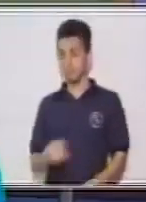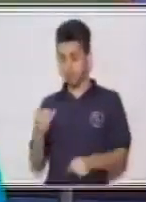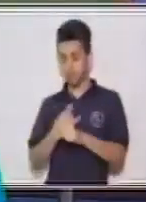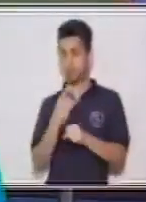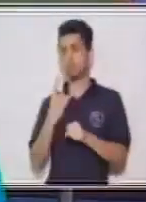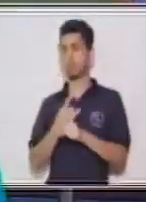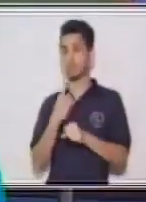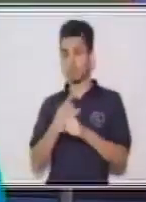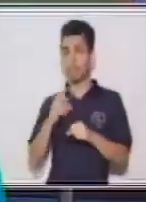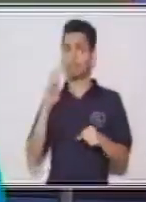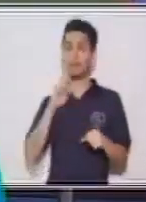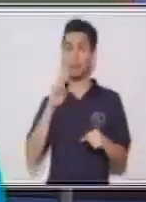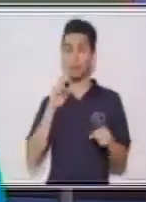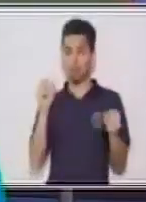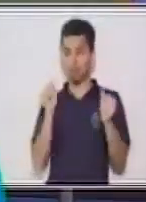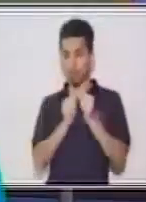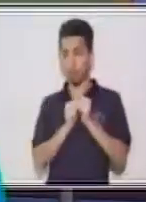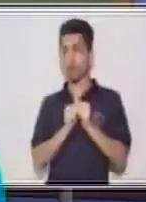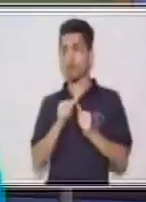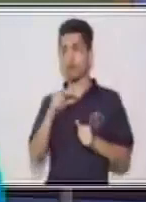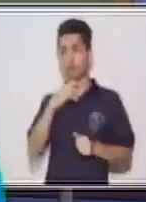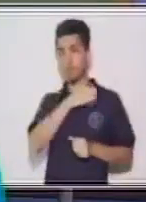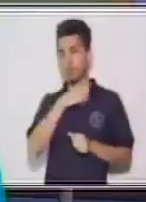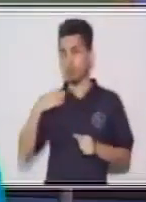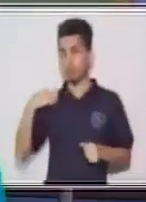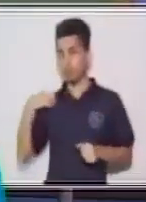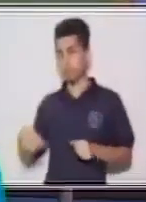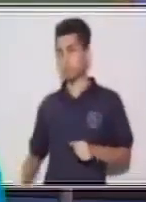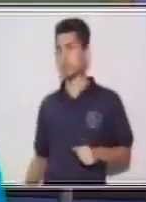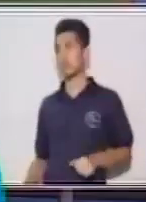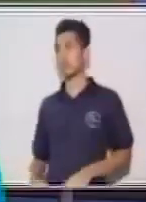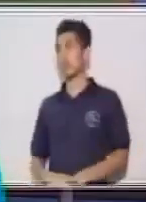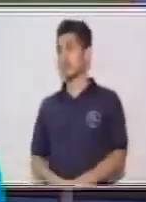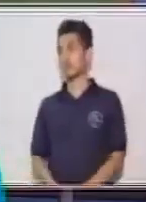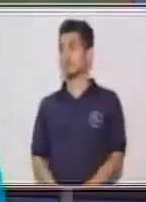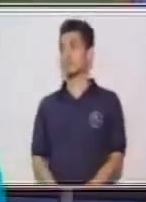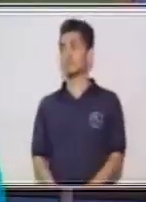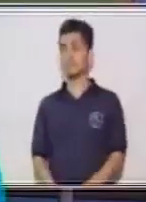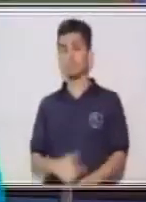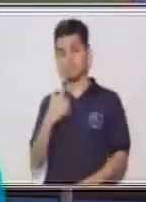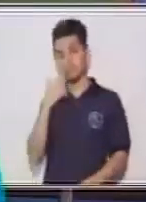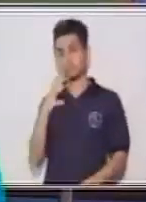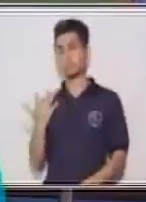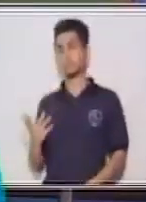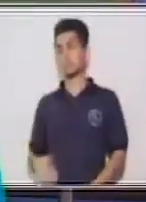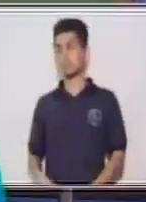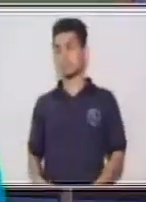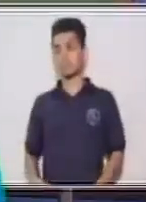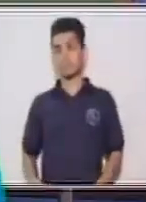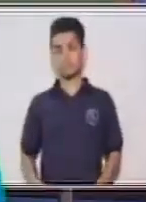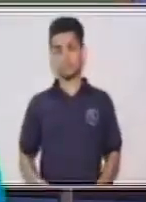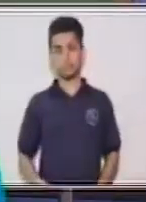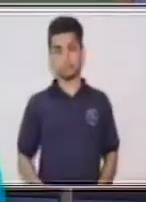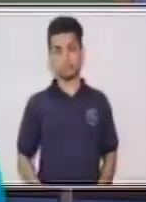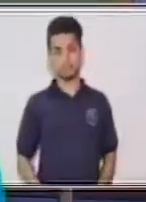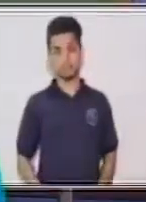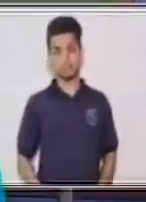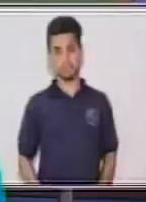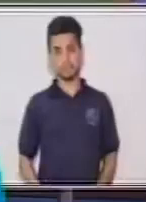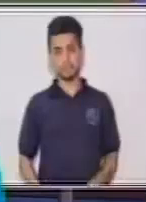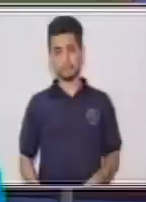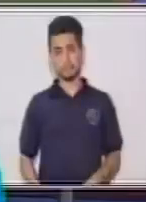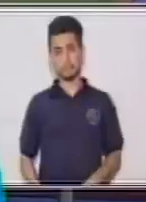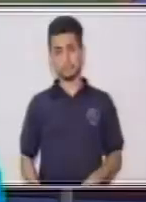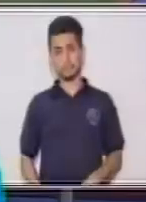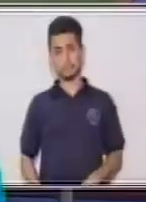pronombres personales. ¿Y cuáles son aquellos pronombres personales? Tengamos muy presente. A ver, creo que tú en mente ya tienes la primera